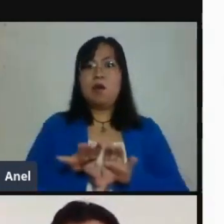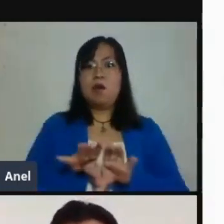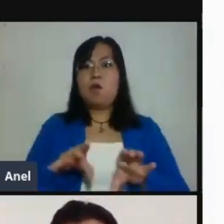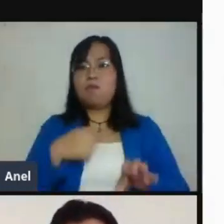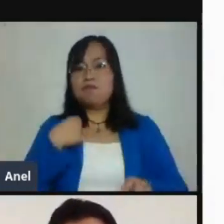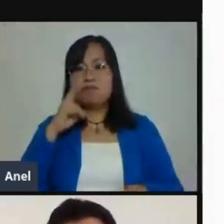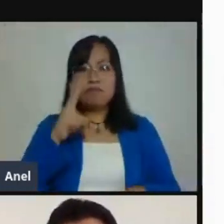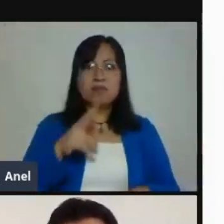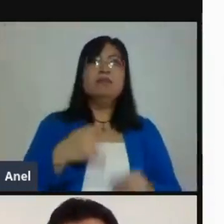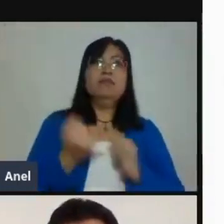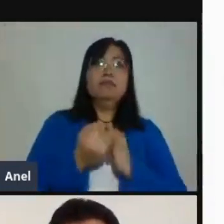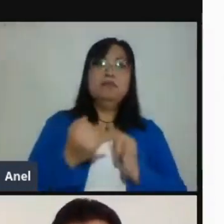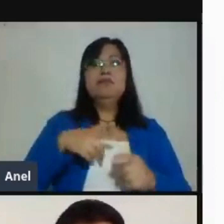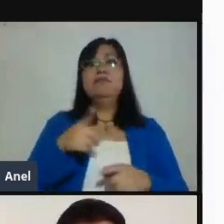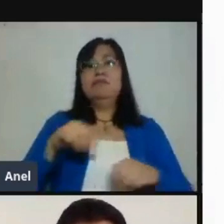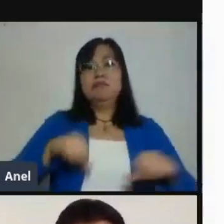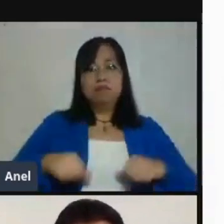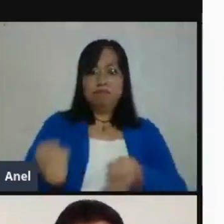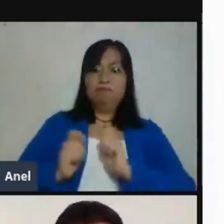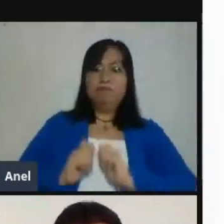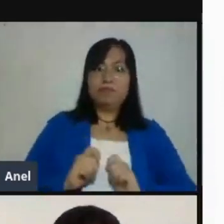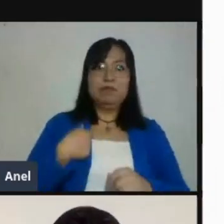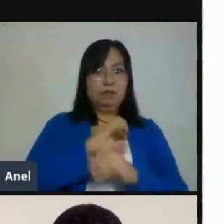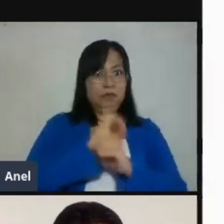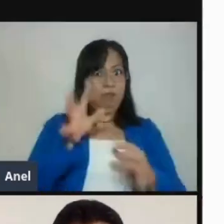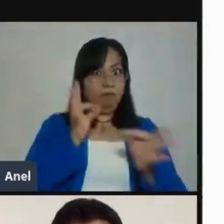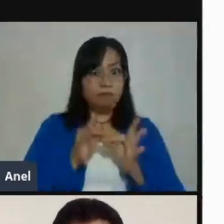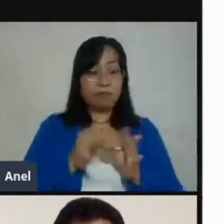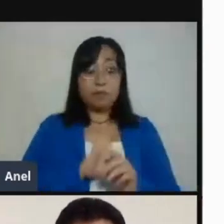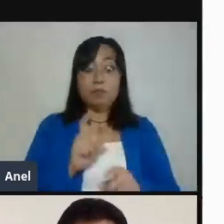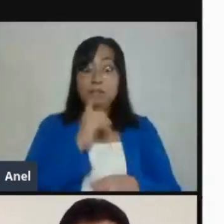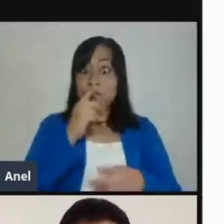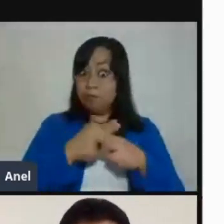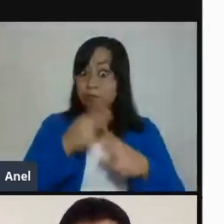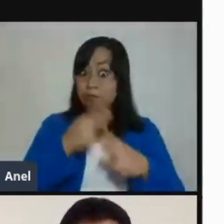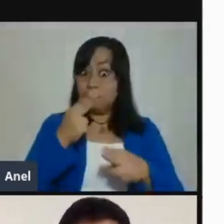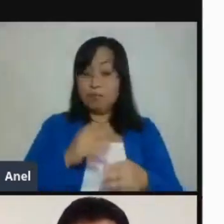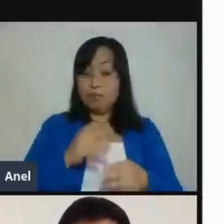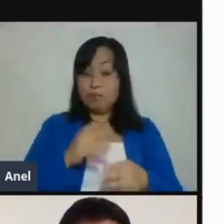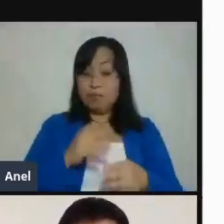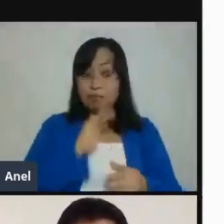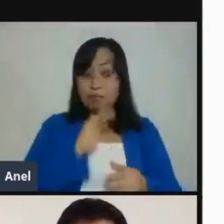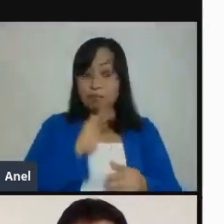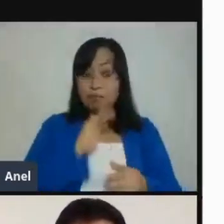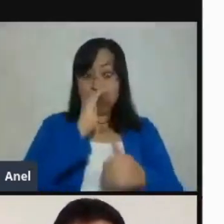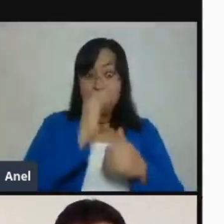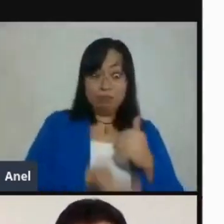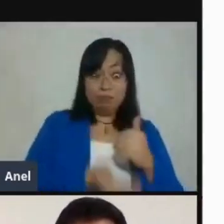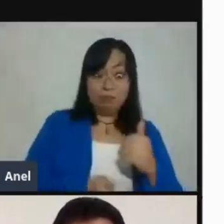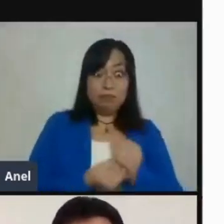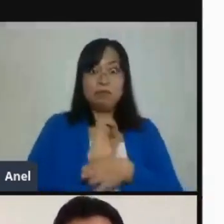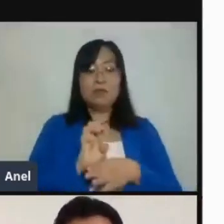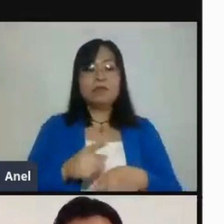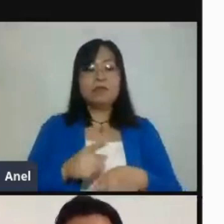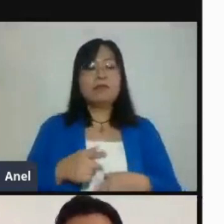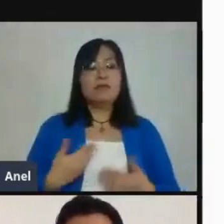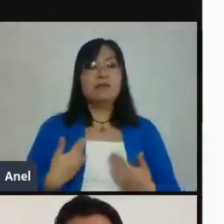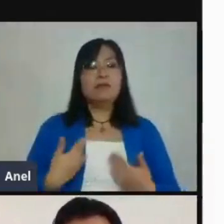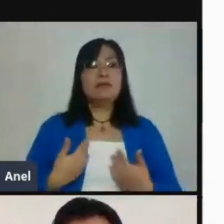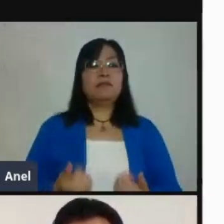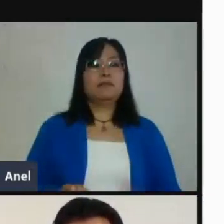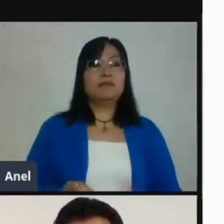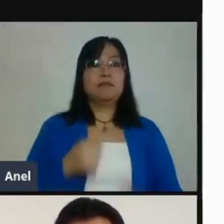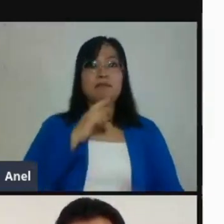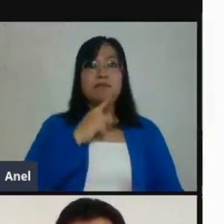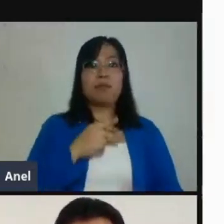claro. Y una vez que nosotros logramos esto, que bueno, para nosotros nos consumió algo así como dos semanas, es